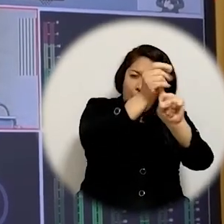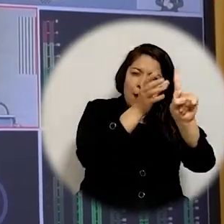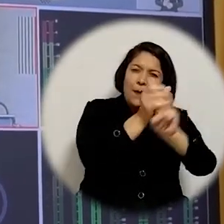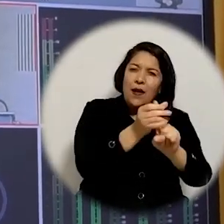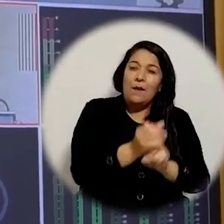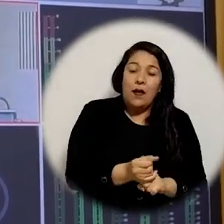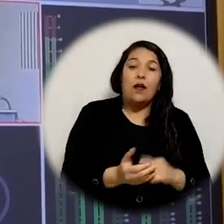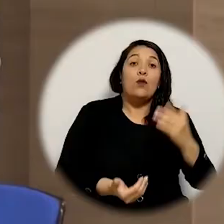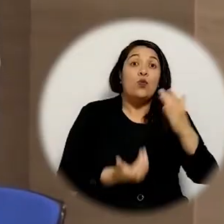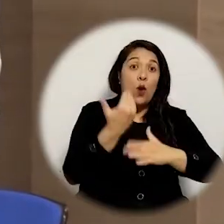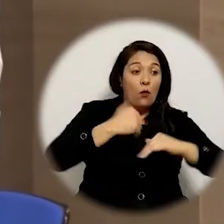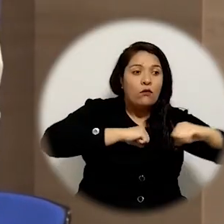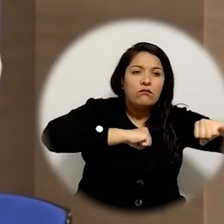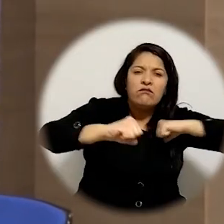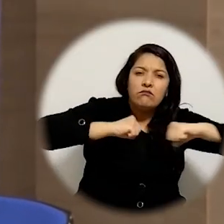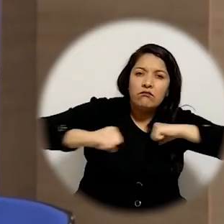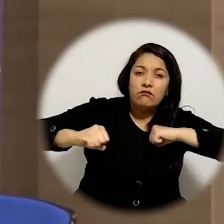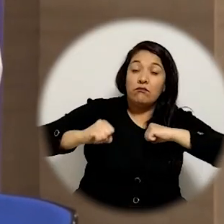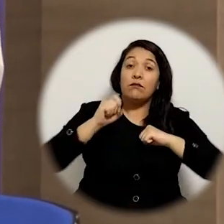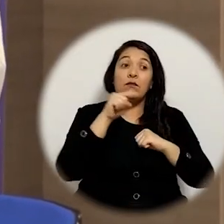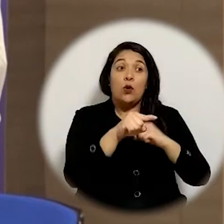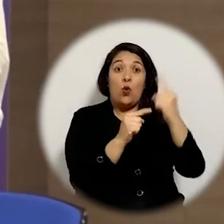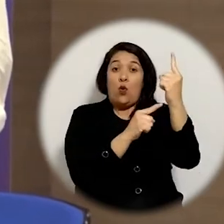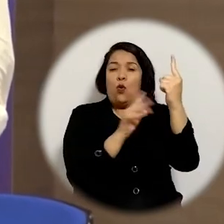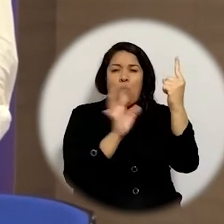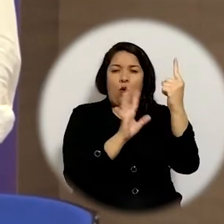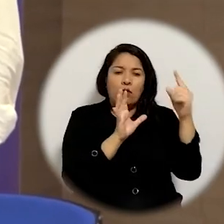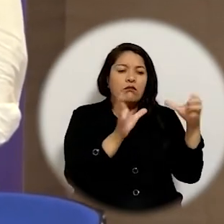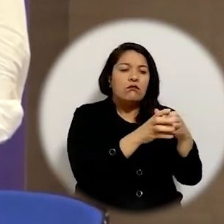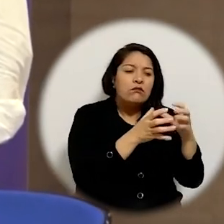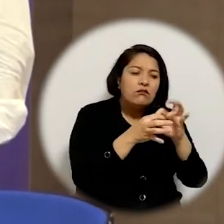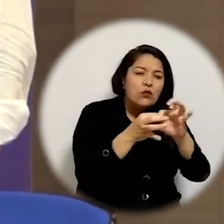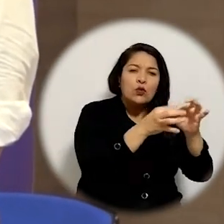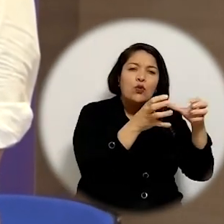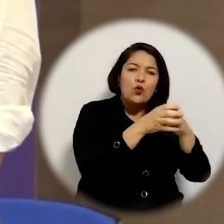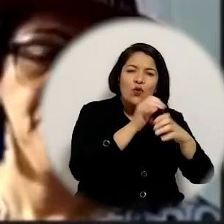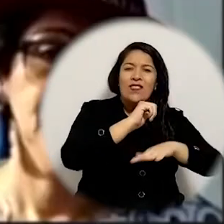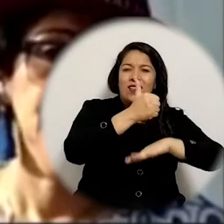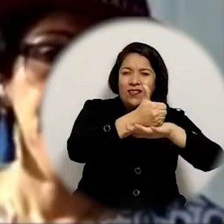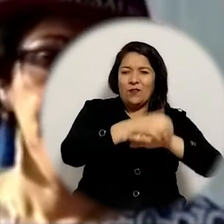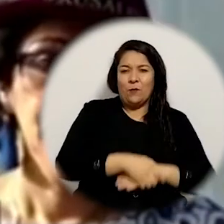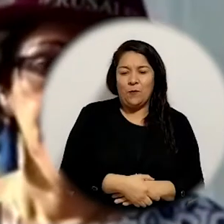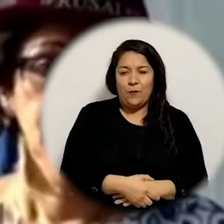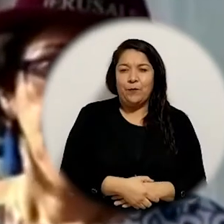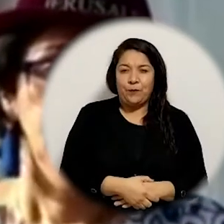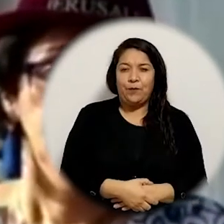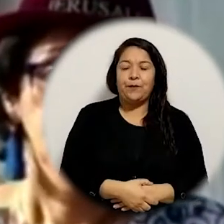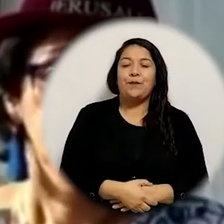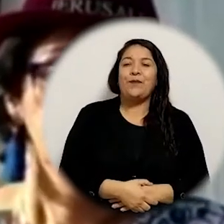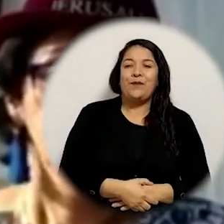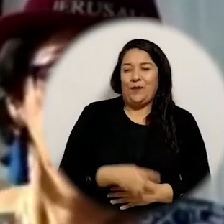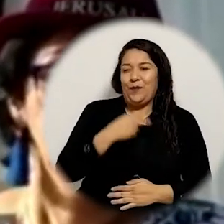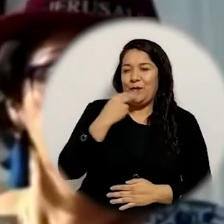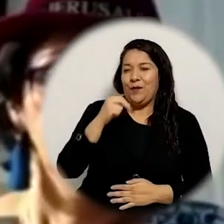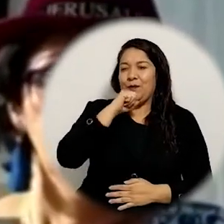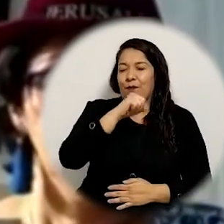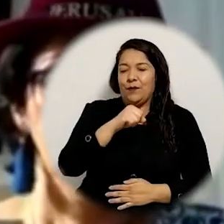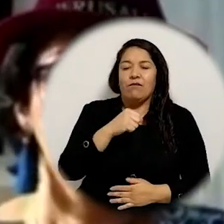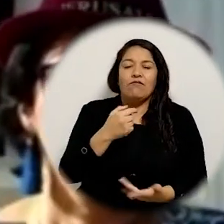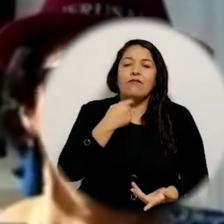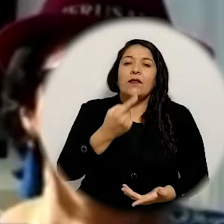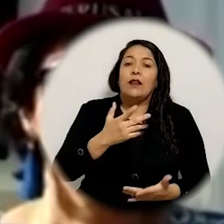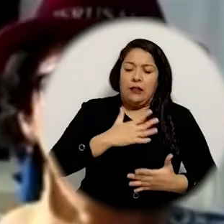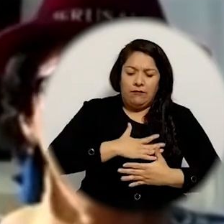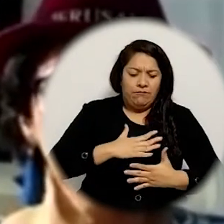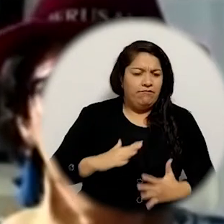nueva gestión que emprende no solamente a él, sino también a su equipo directivo Quiero, en nombre de todo el Consejo Superior,